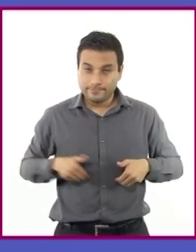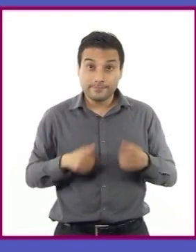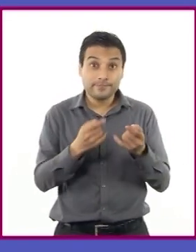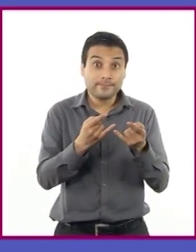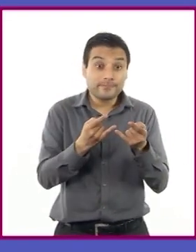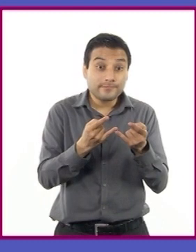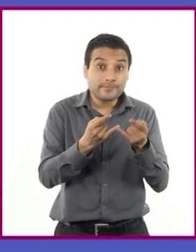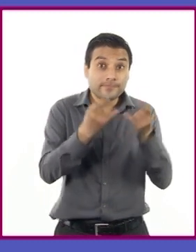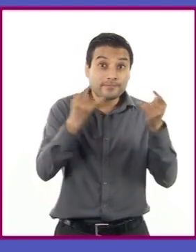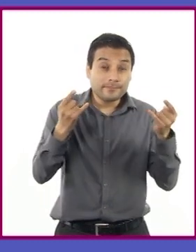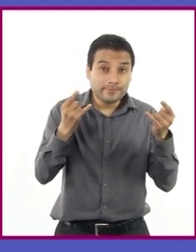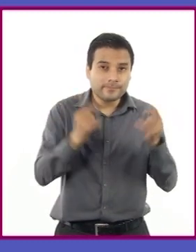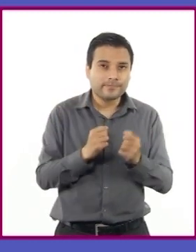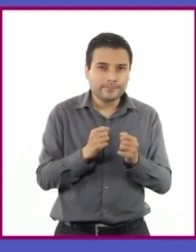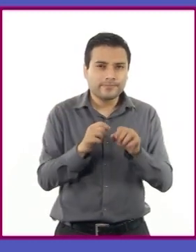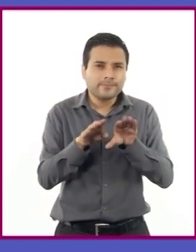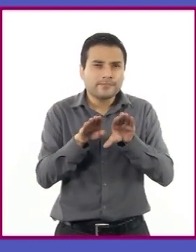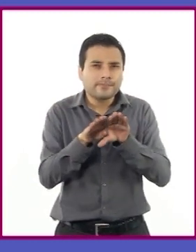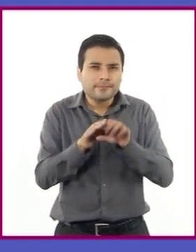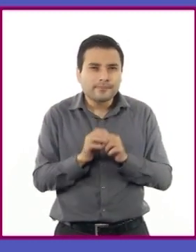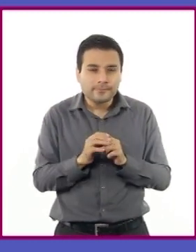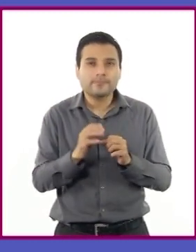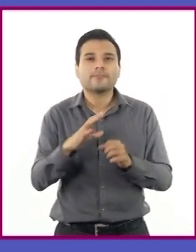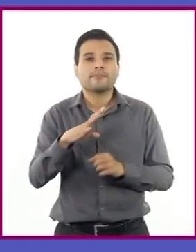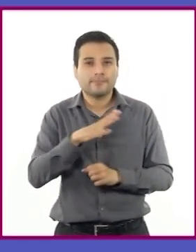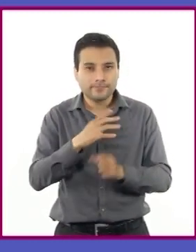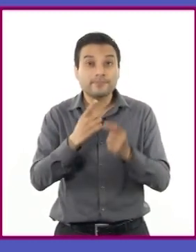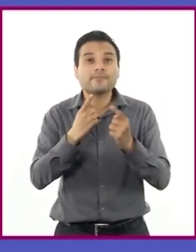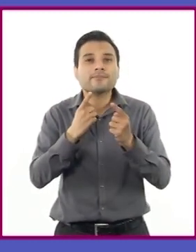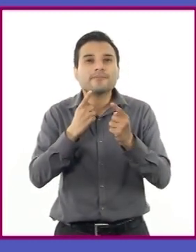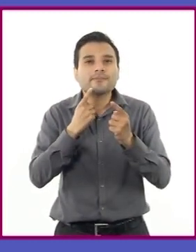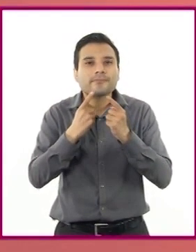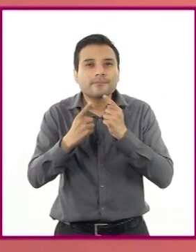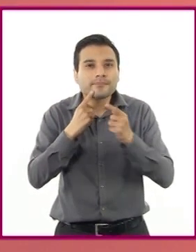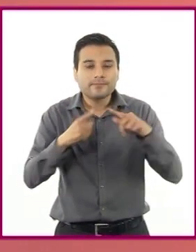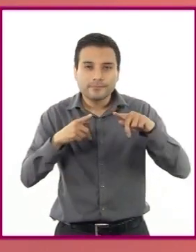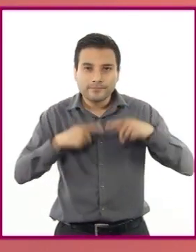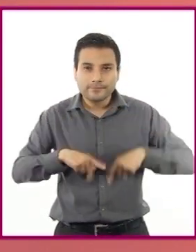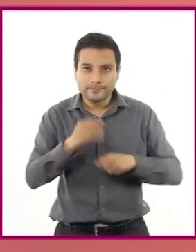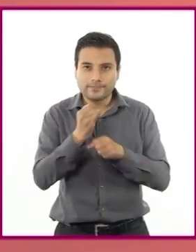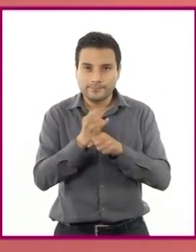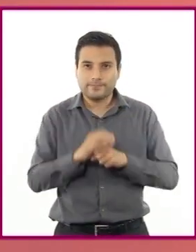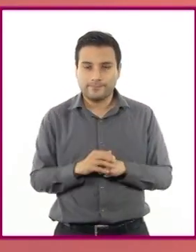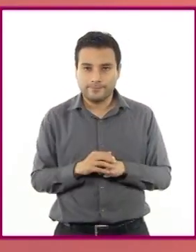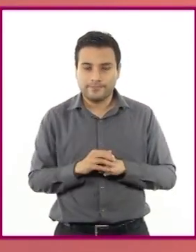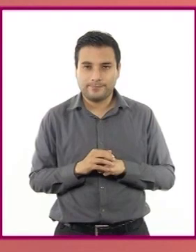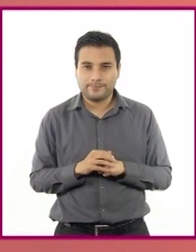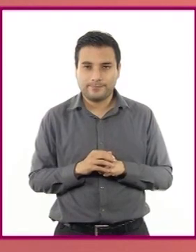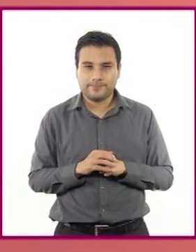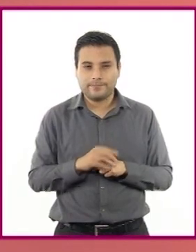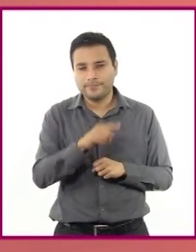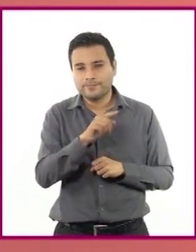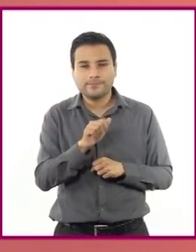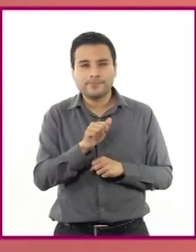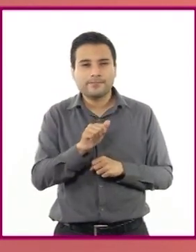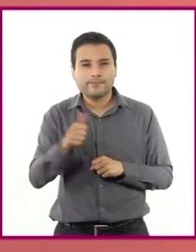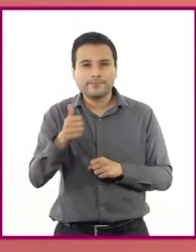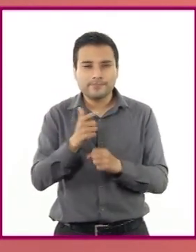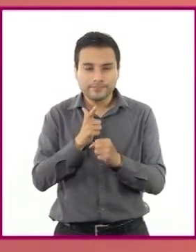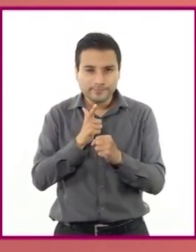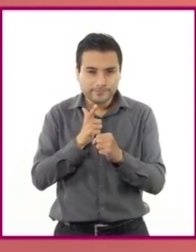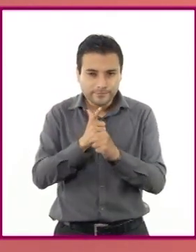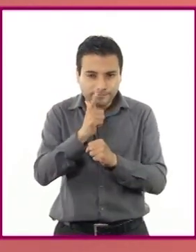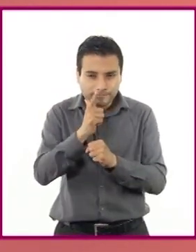se desarrolla mediante los diálogos de los personajes. ¿Qué otra cosa puedes identificar como